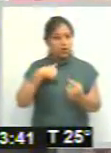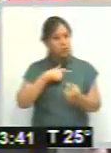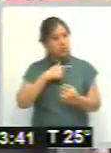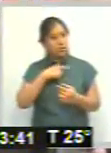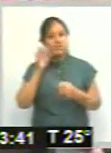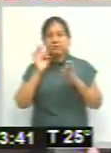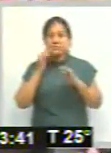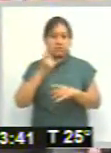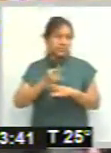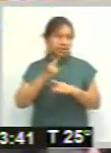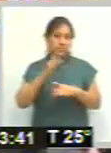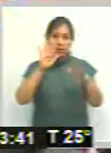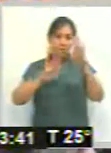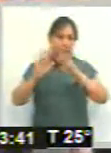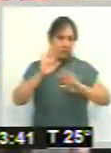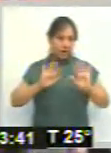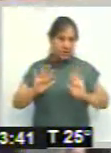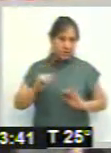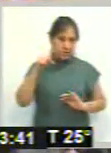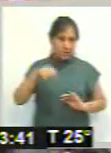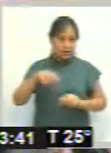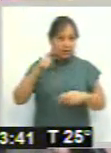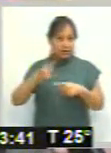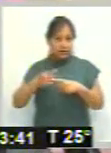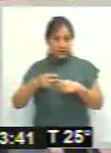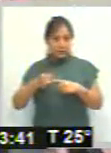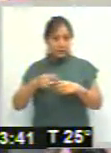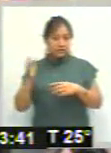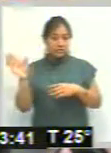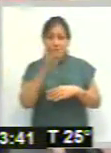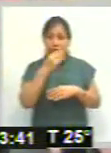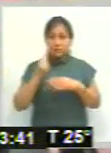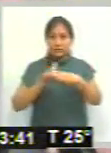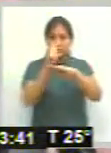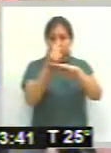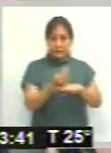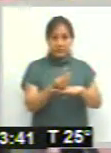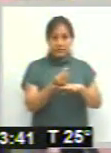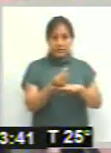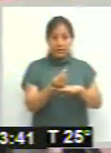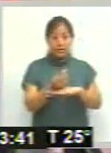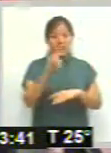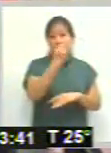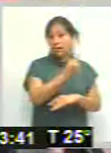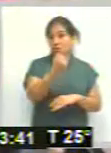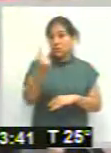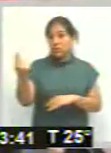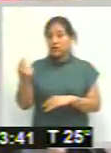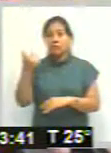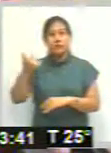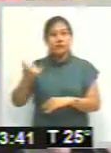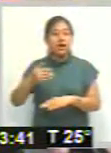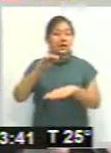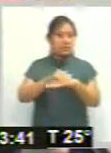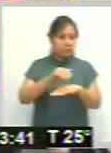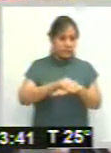fiesta. Somos muchos los que representamos aquí. Cada uno tiene un don de trabajo y cada uno de